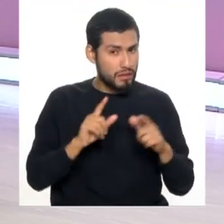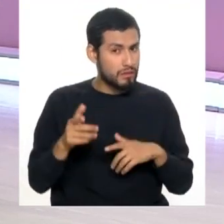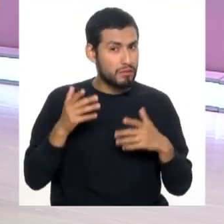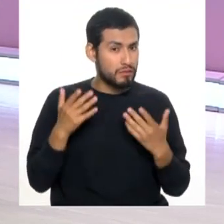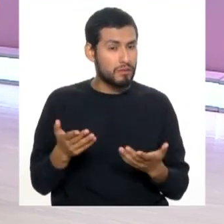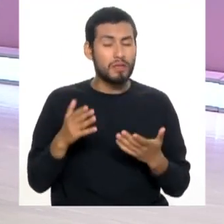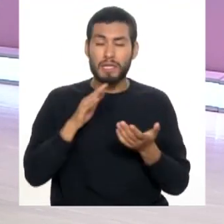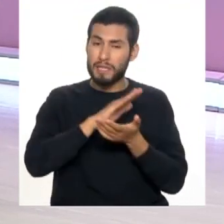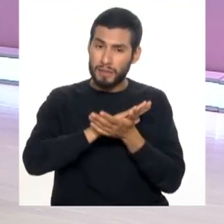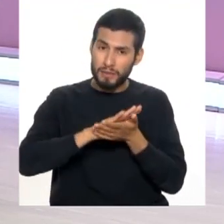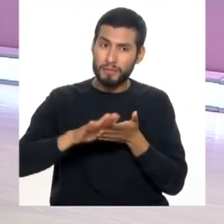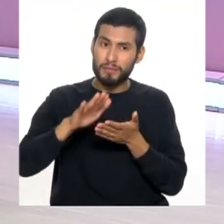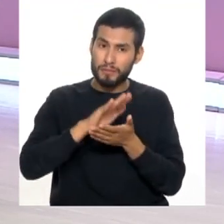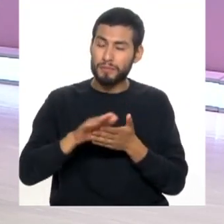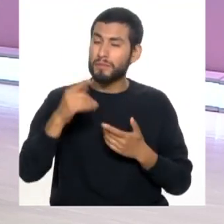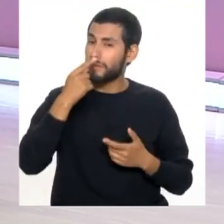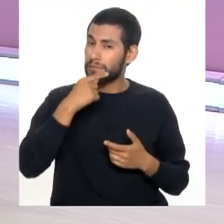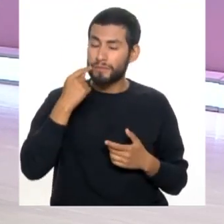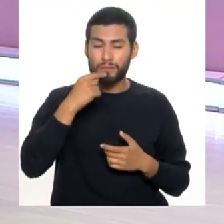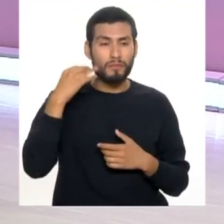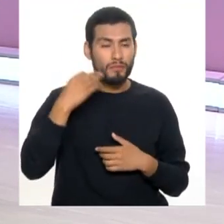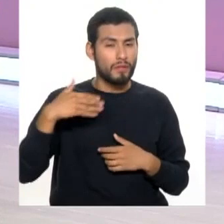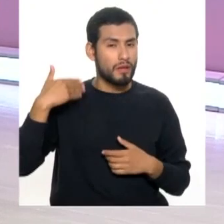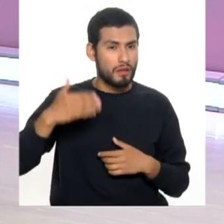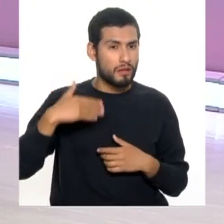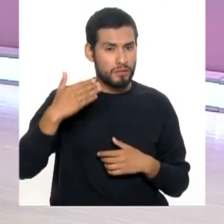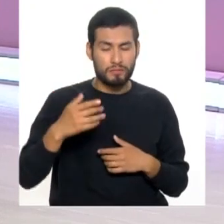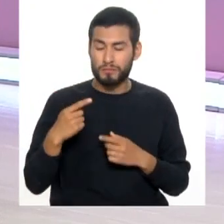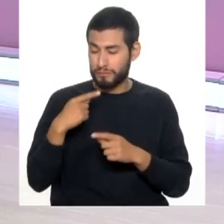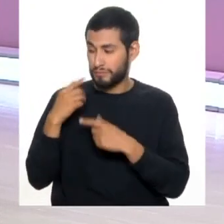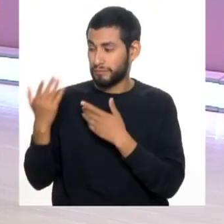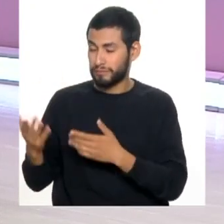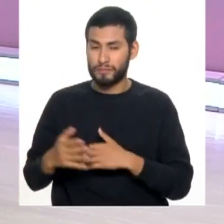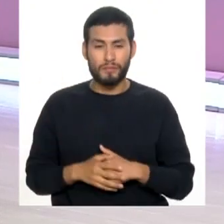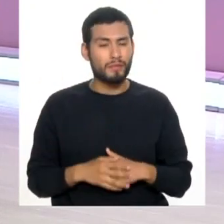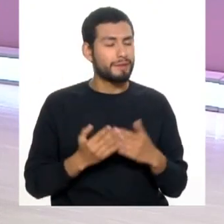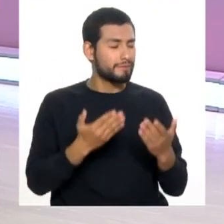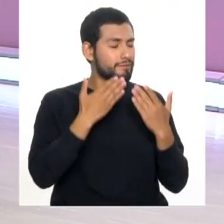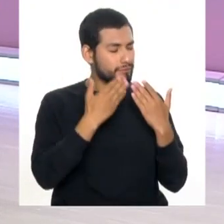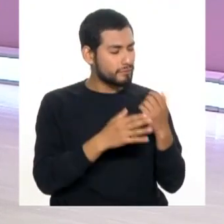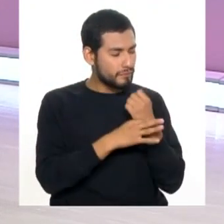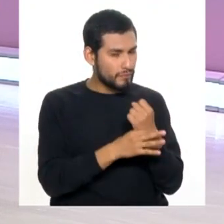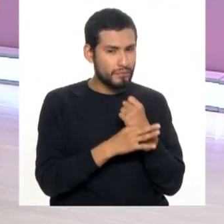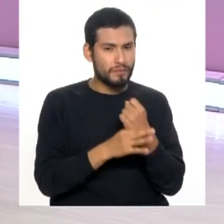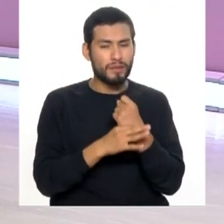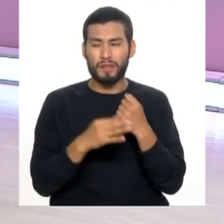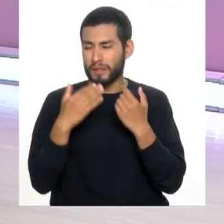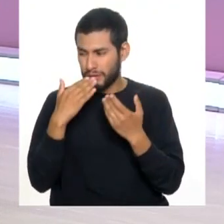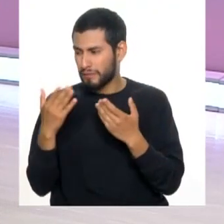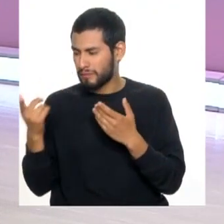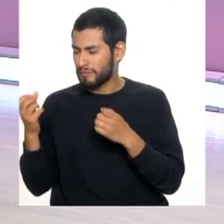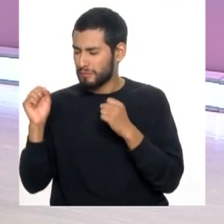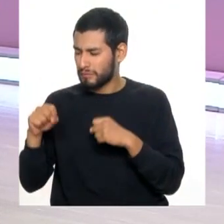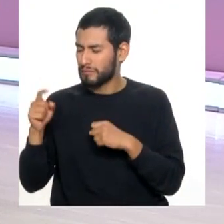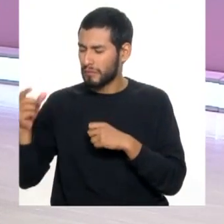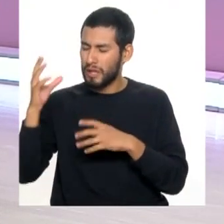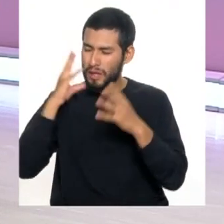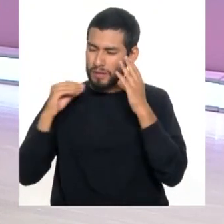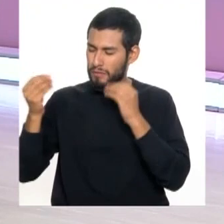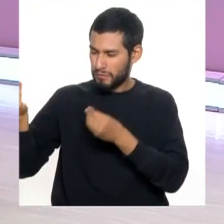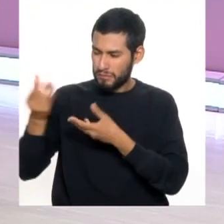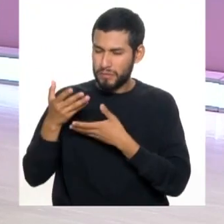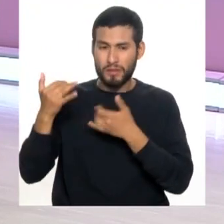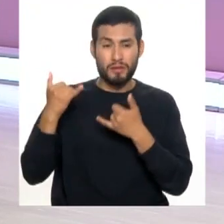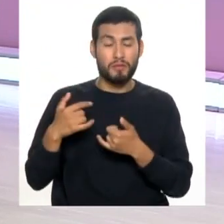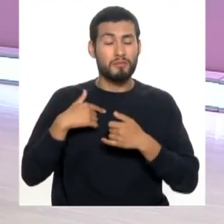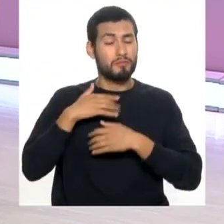limpieza bucal, siempre regularmente, como ustedes lo indican. Muchas gracias, doctor Jaime. Han sido muy eleccionadoras su experiencia y la